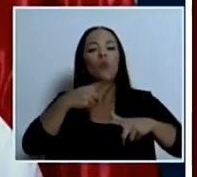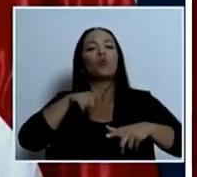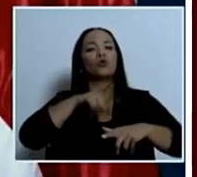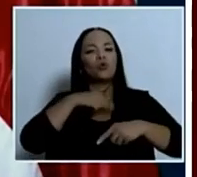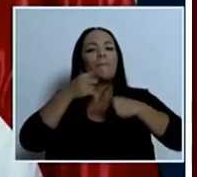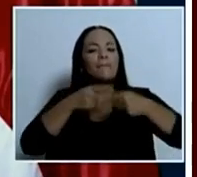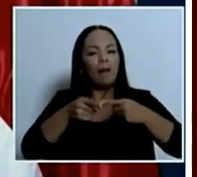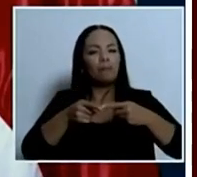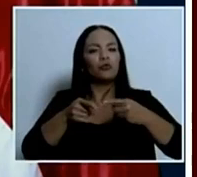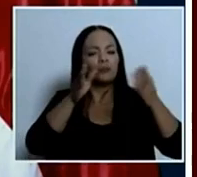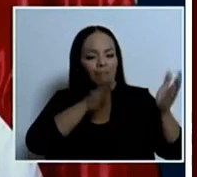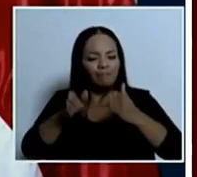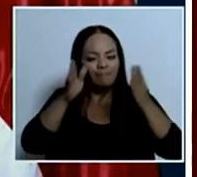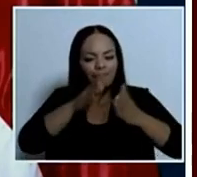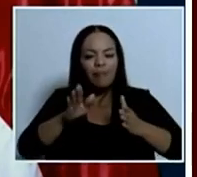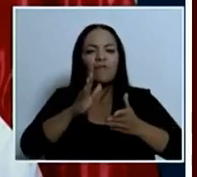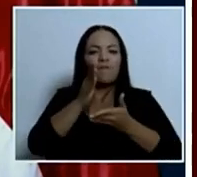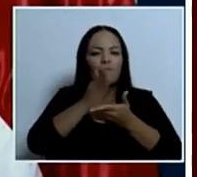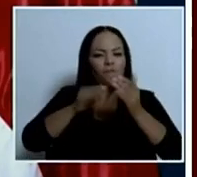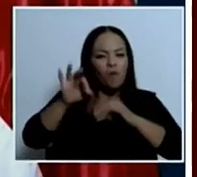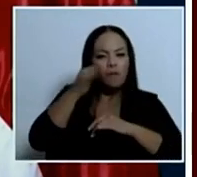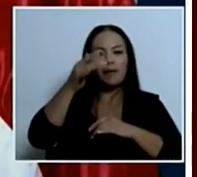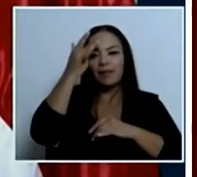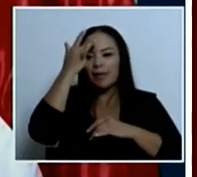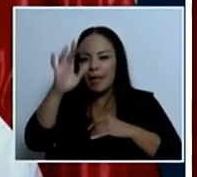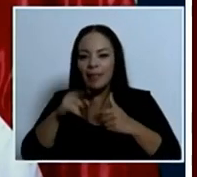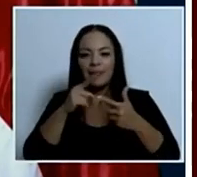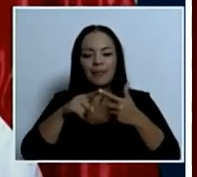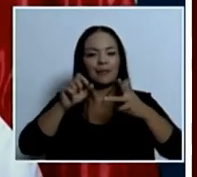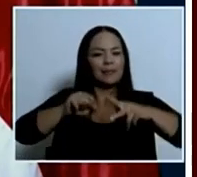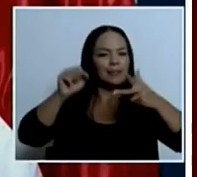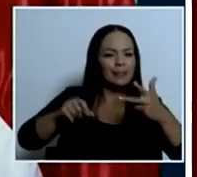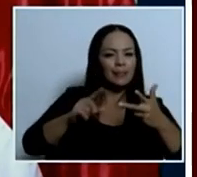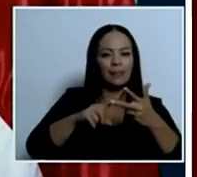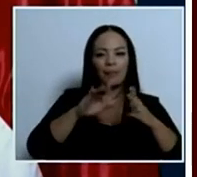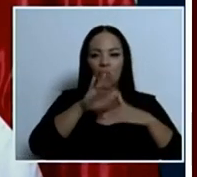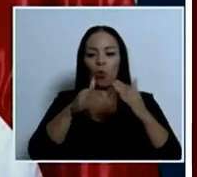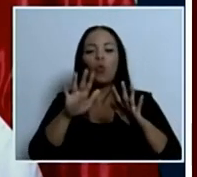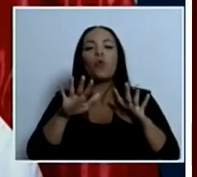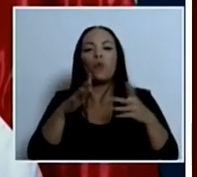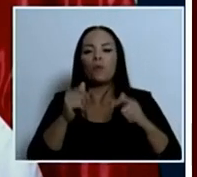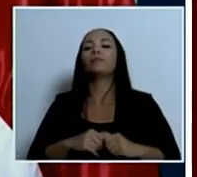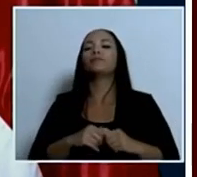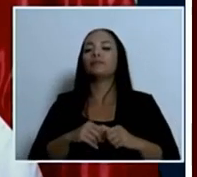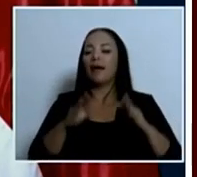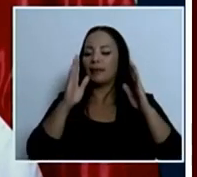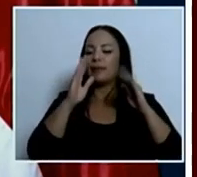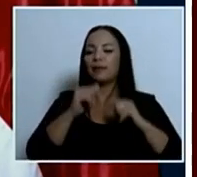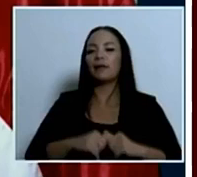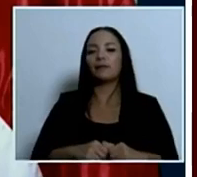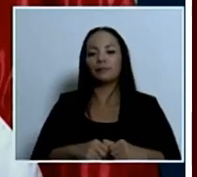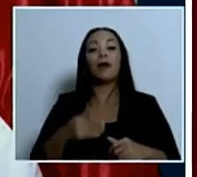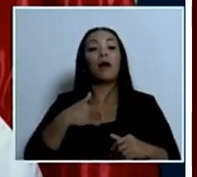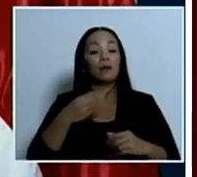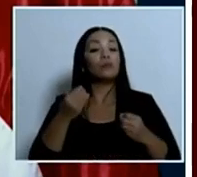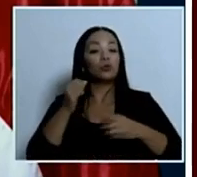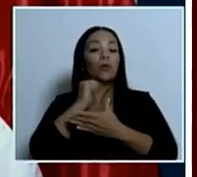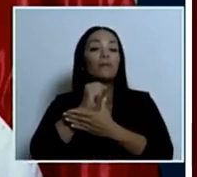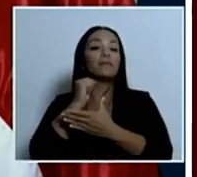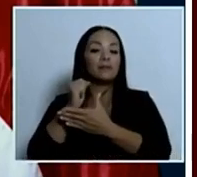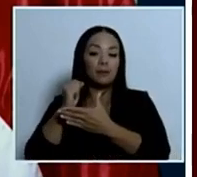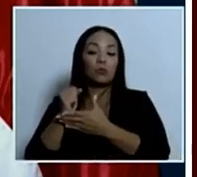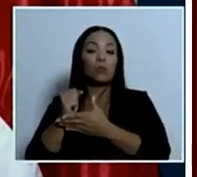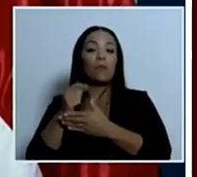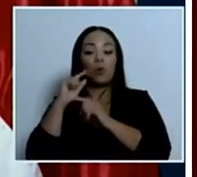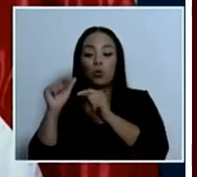inteligente y científica al caso de el aumento de homicidios producto de la